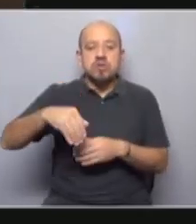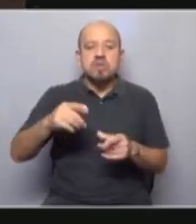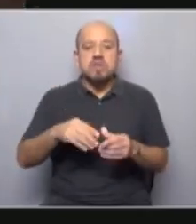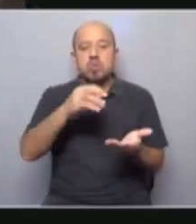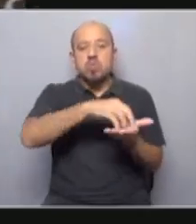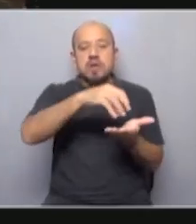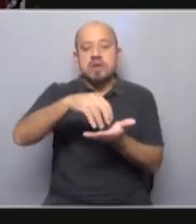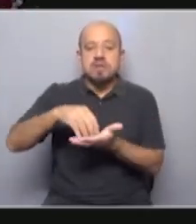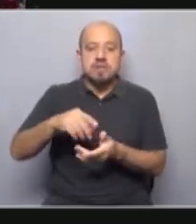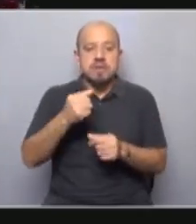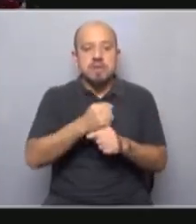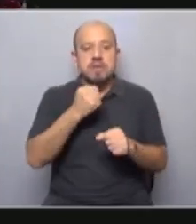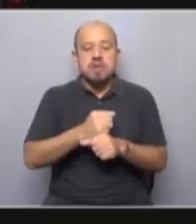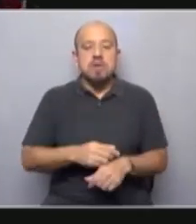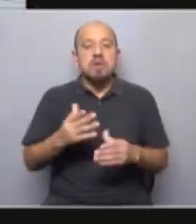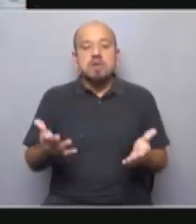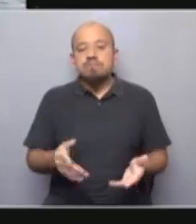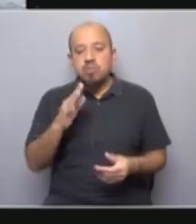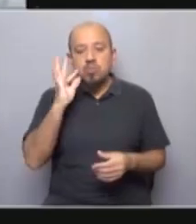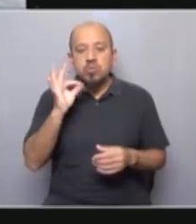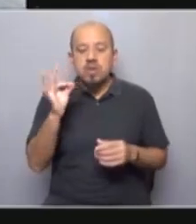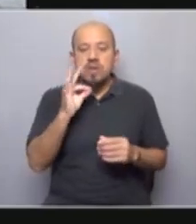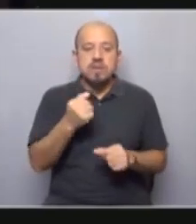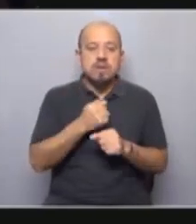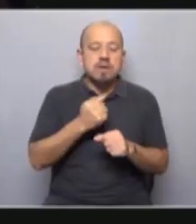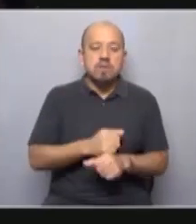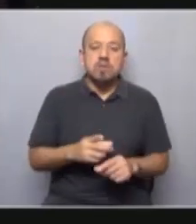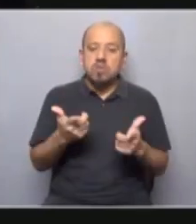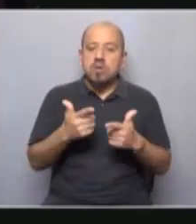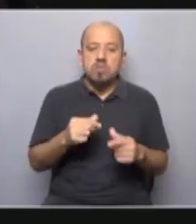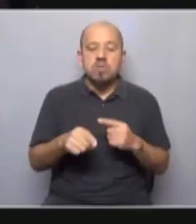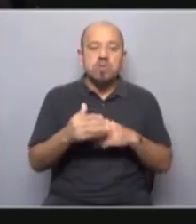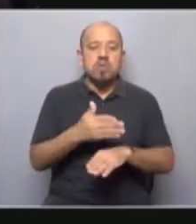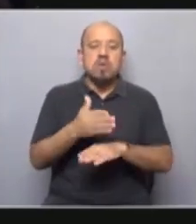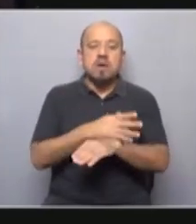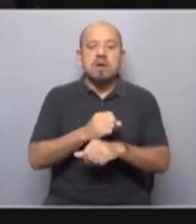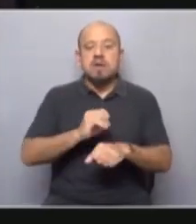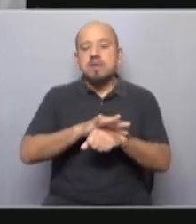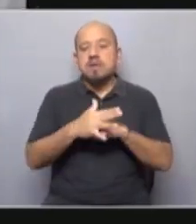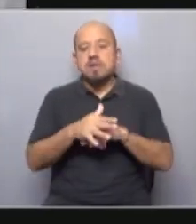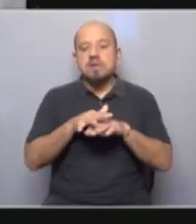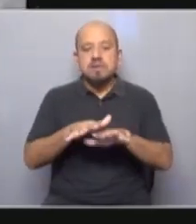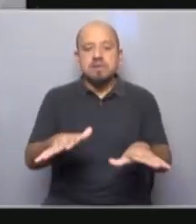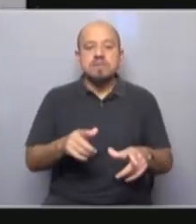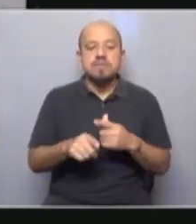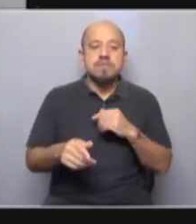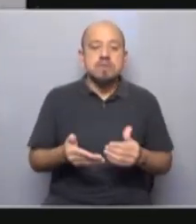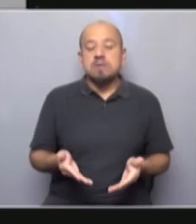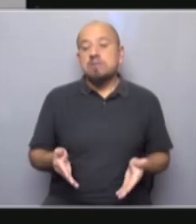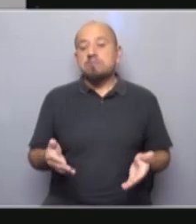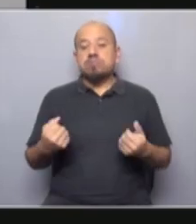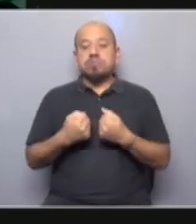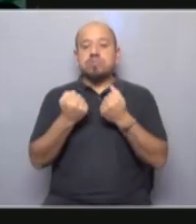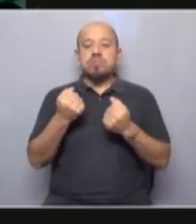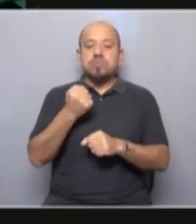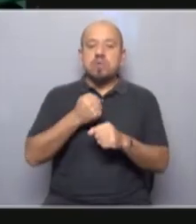incrementó todavía más la escasez de oportunidades de empleo que ya existía antes de la pandemia de COVID-19. El fuerte impacto sobre los